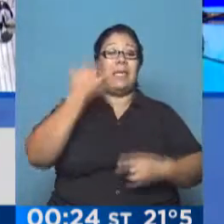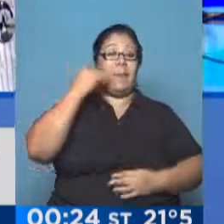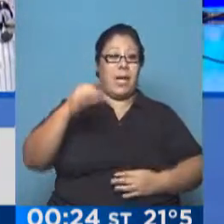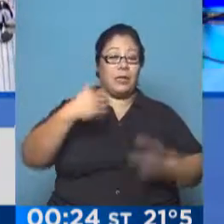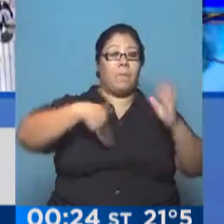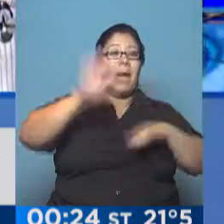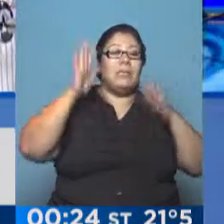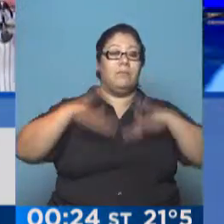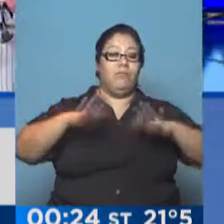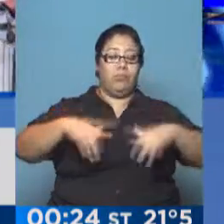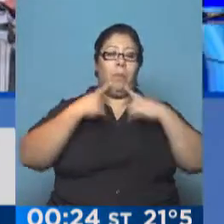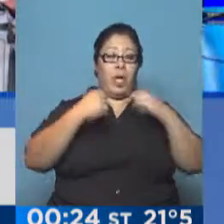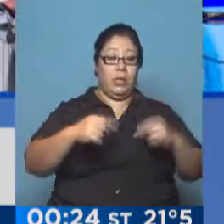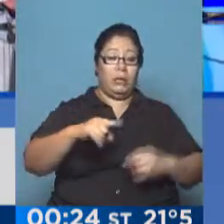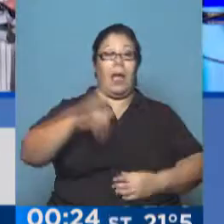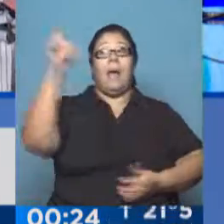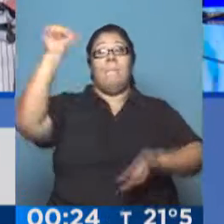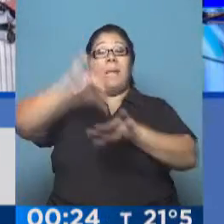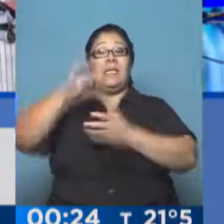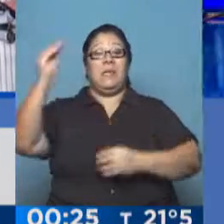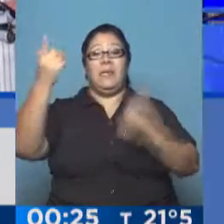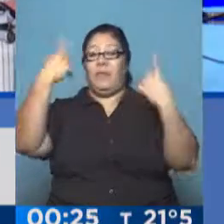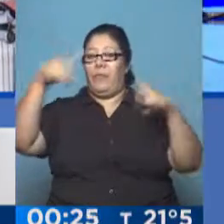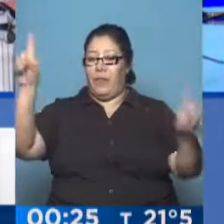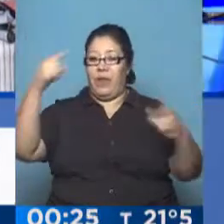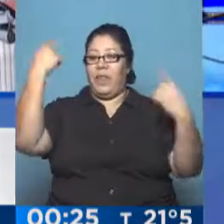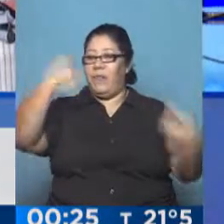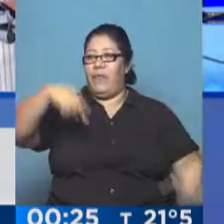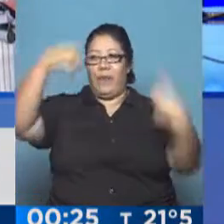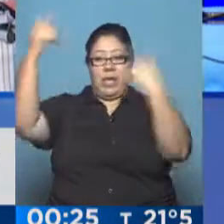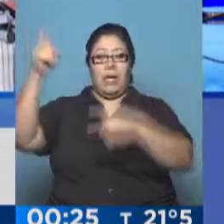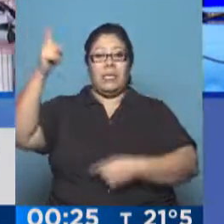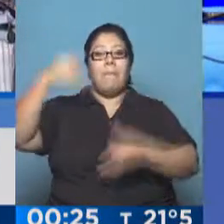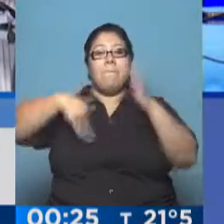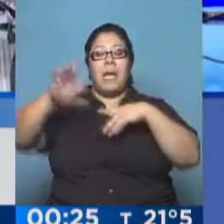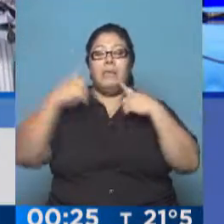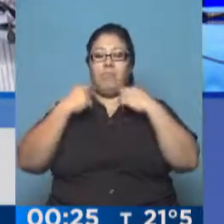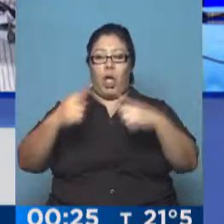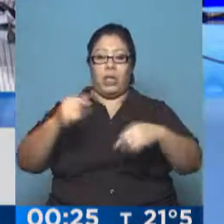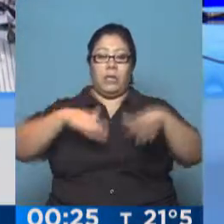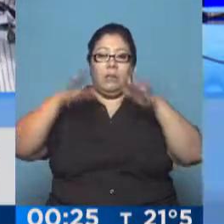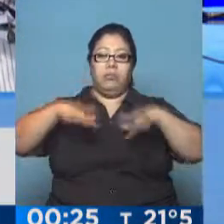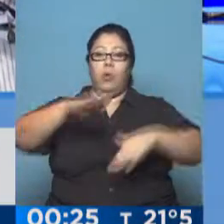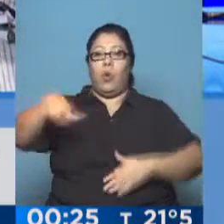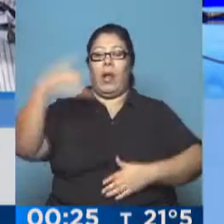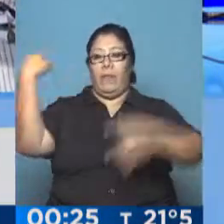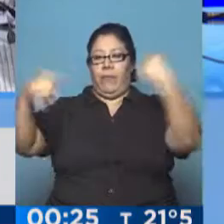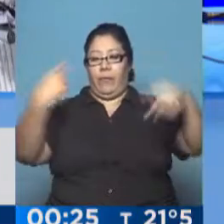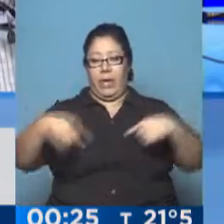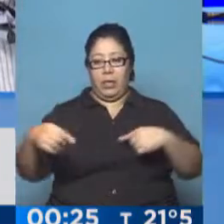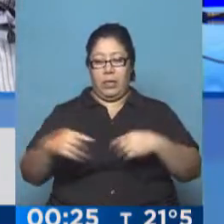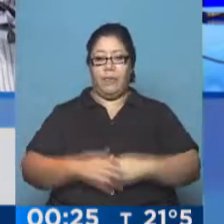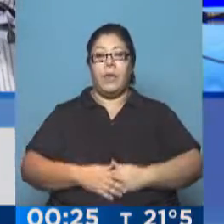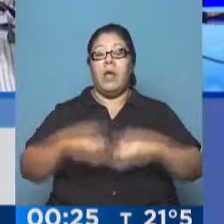en San Pablo, en Río, en Brasilia y en muchos otros lugares. Fueron las protestas, decíamos, que tuvieron obviamente un